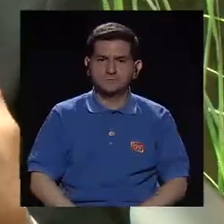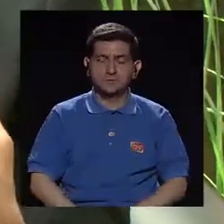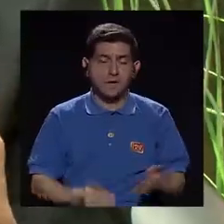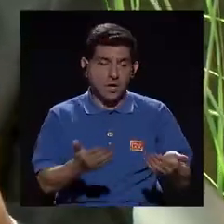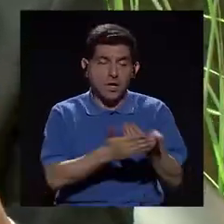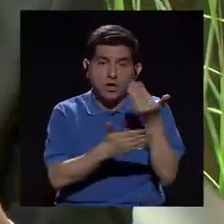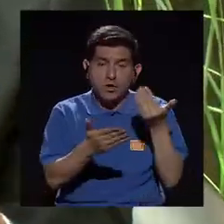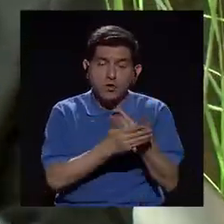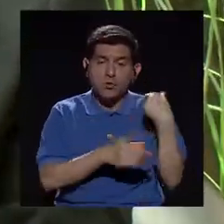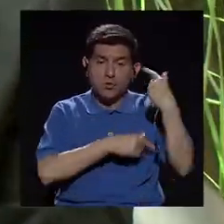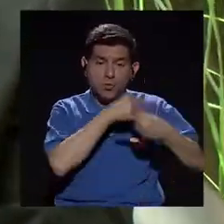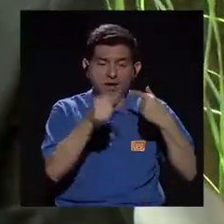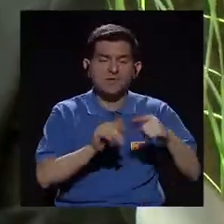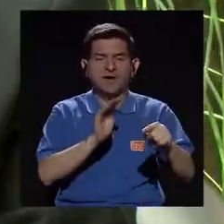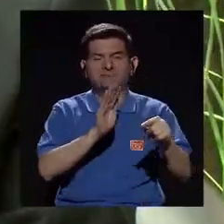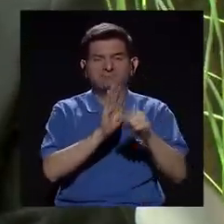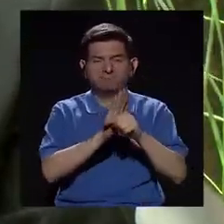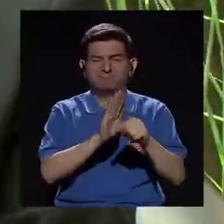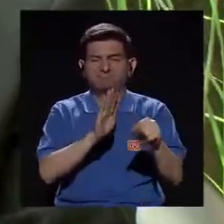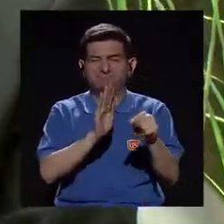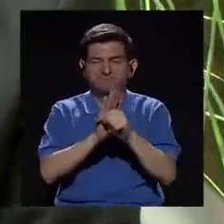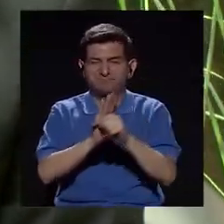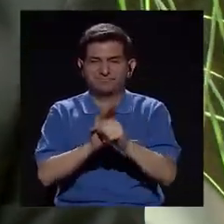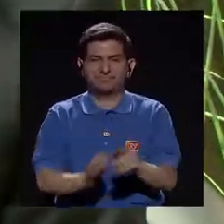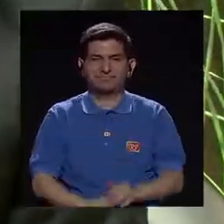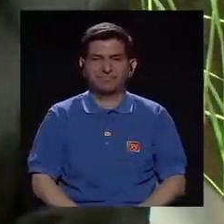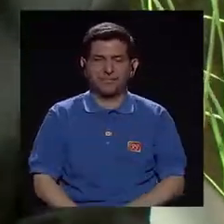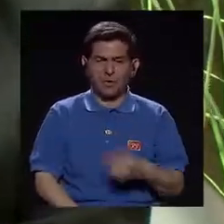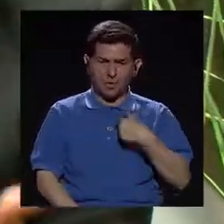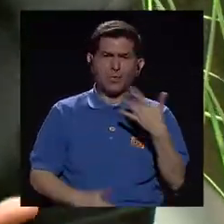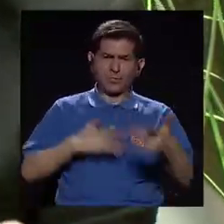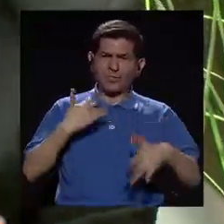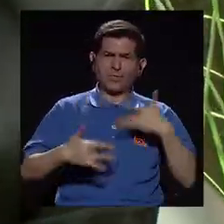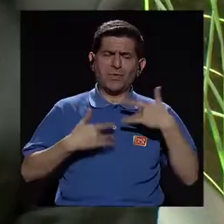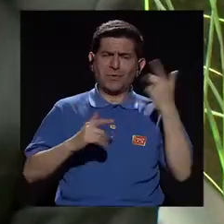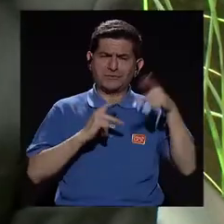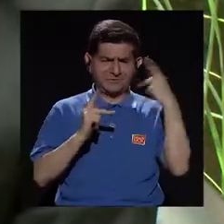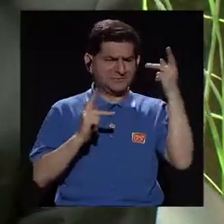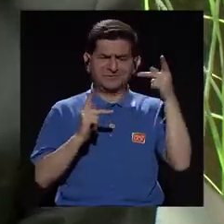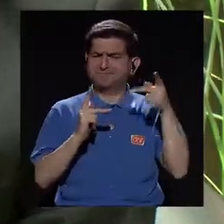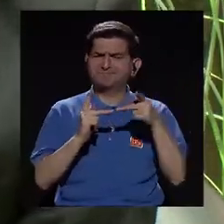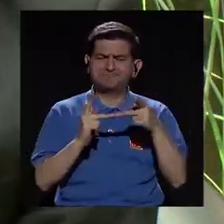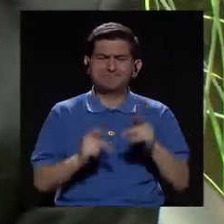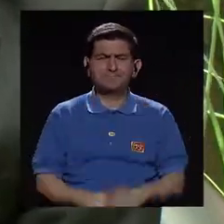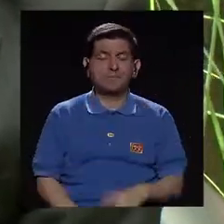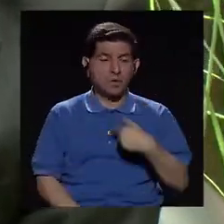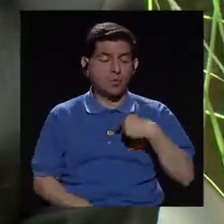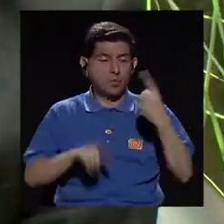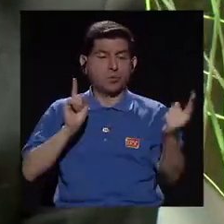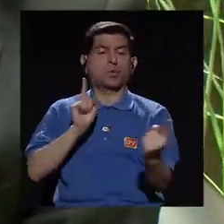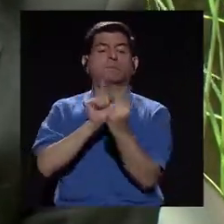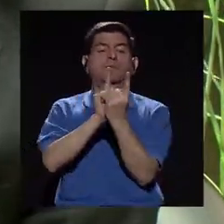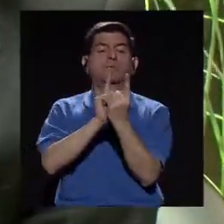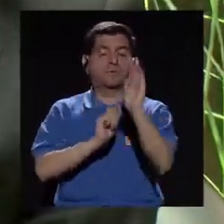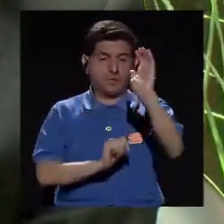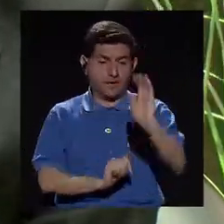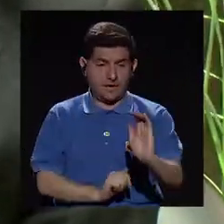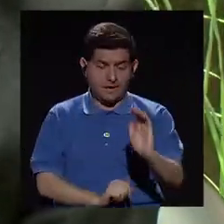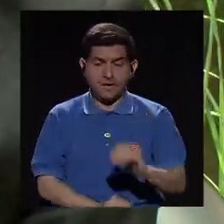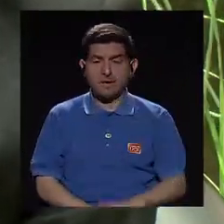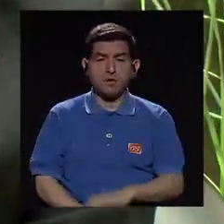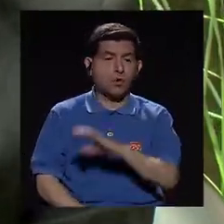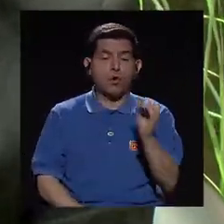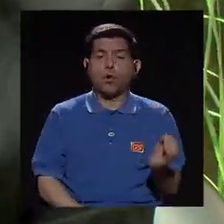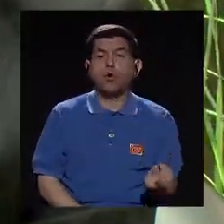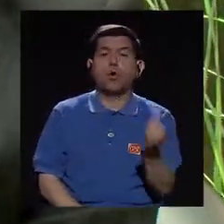a las nuevas generaciones les estamos negando eso y uno lo siente perfectamente cuando uno se encuentra con un niño,